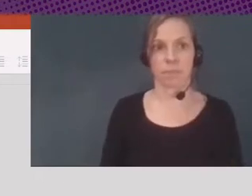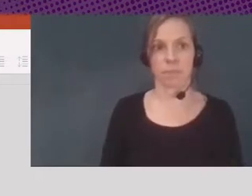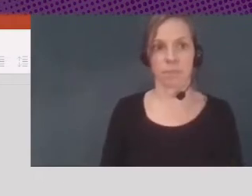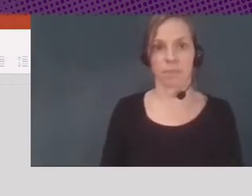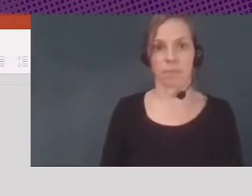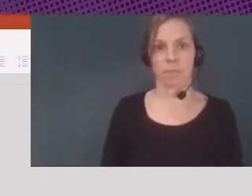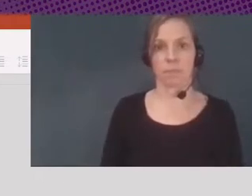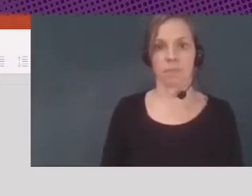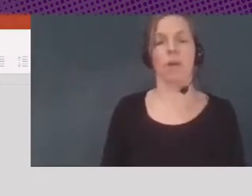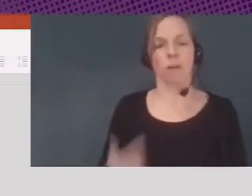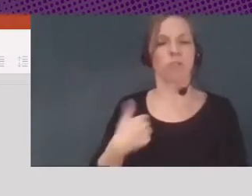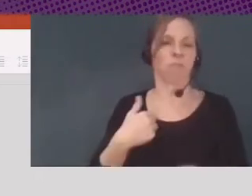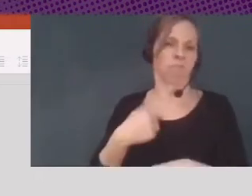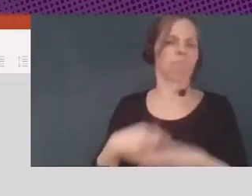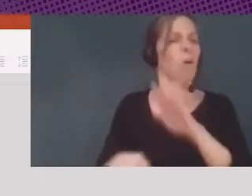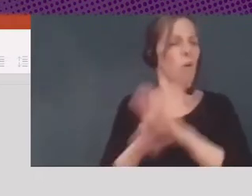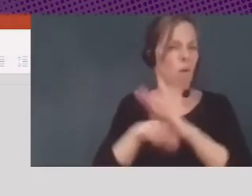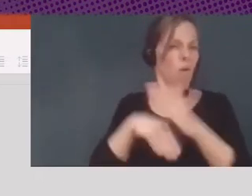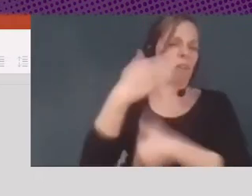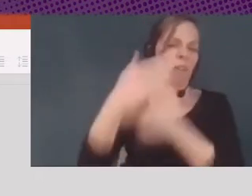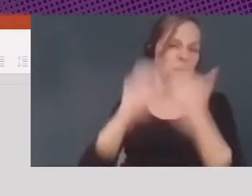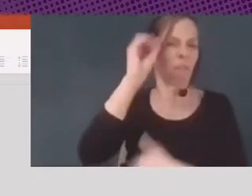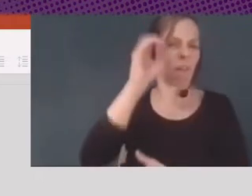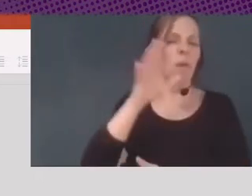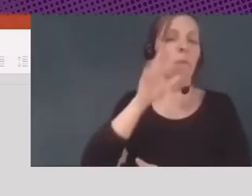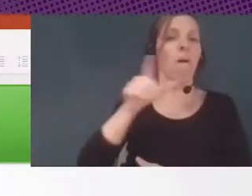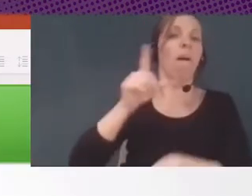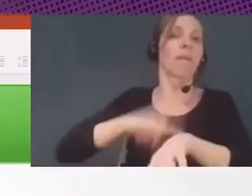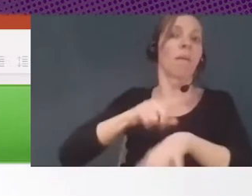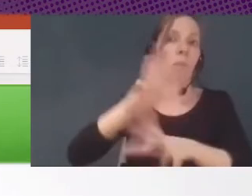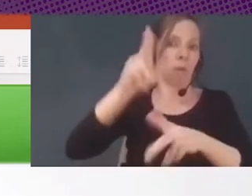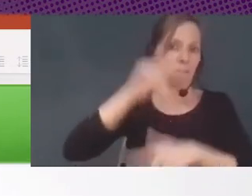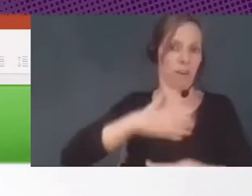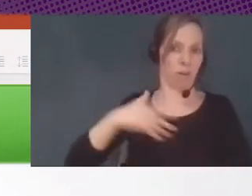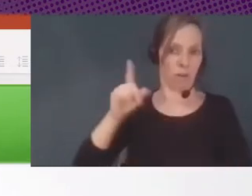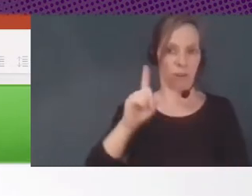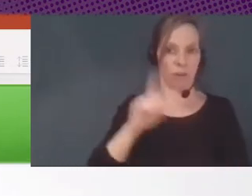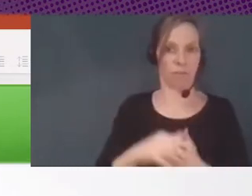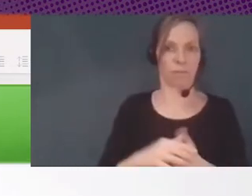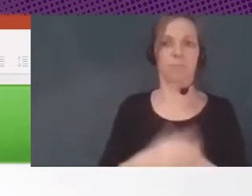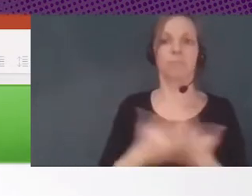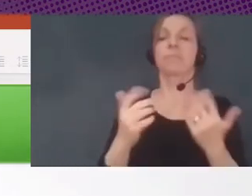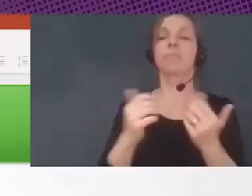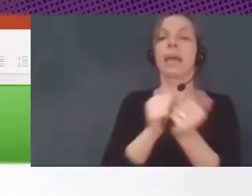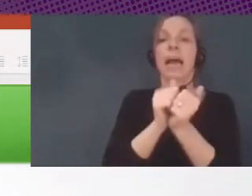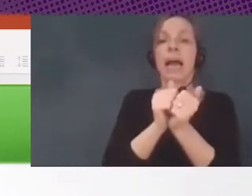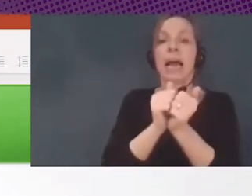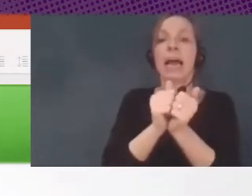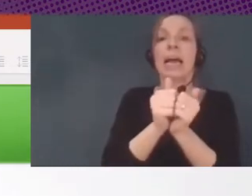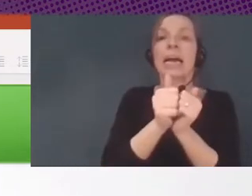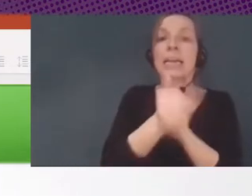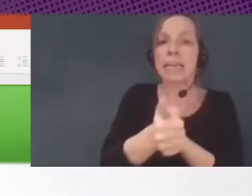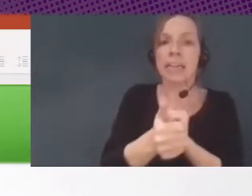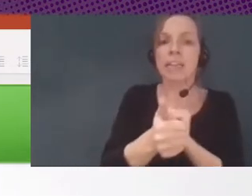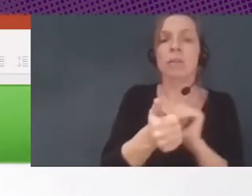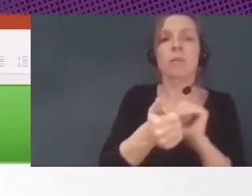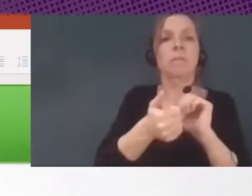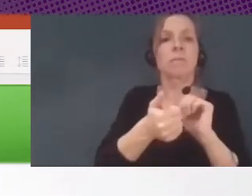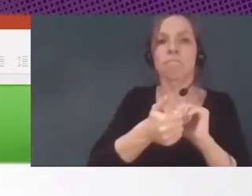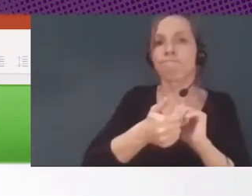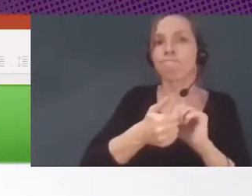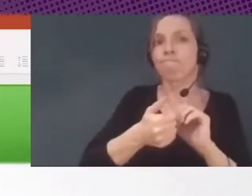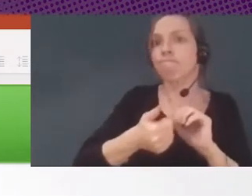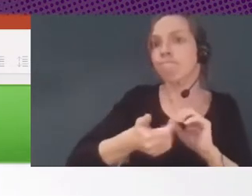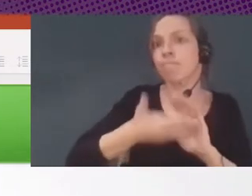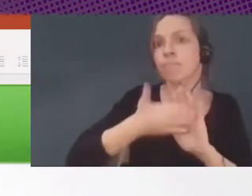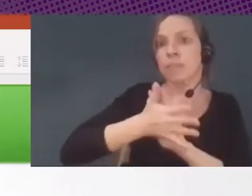tiempo. El crédito, insisto, tiene como fundamento la creencia, la fe de que va